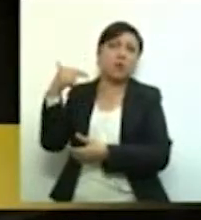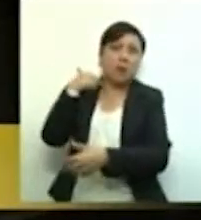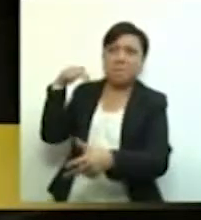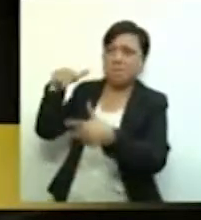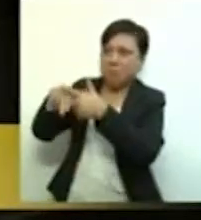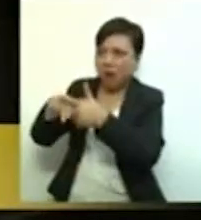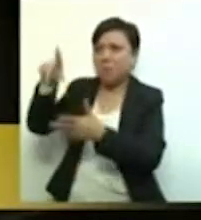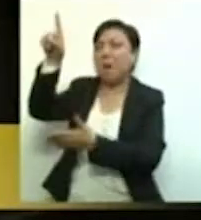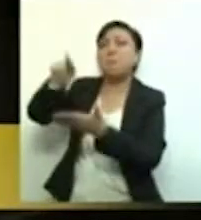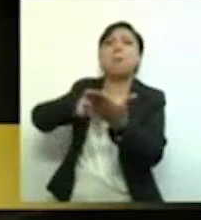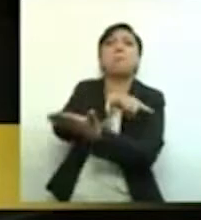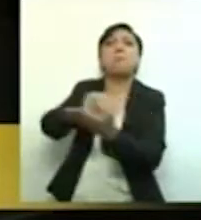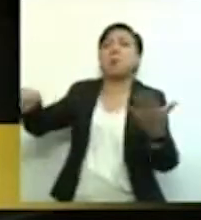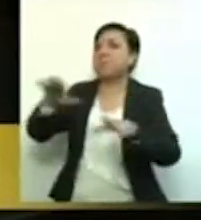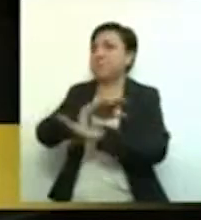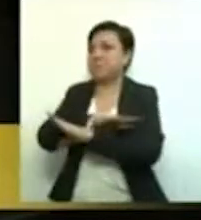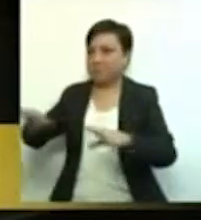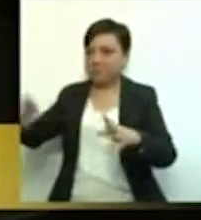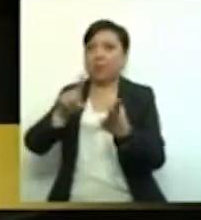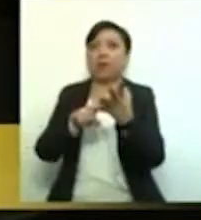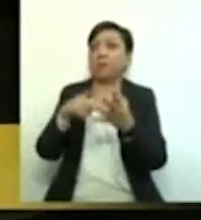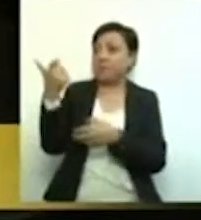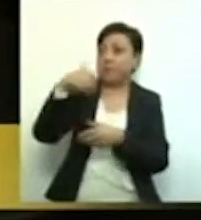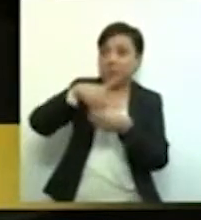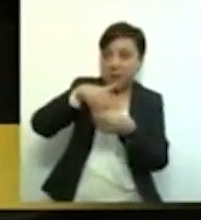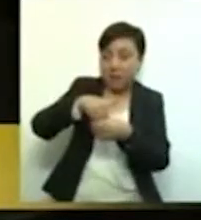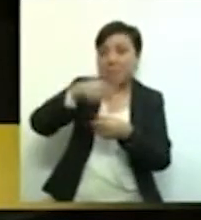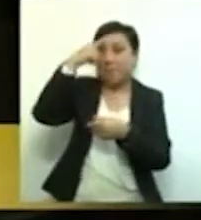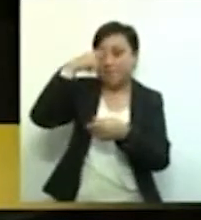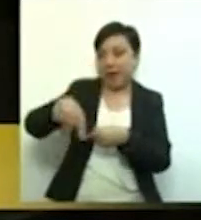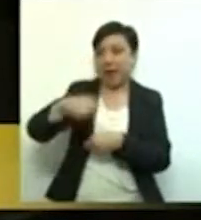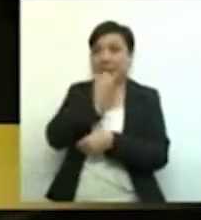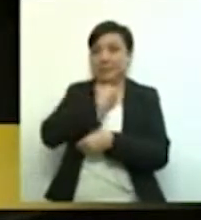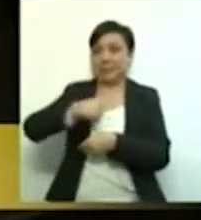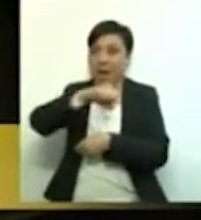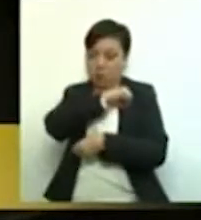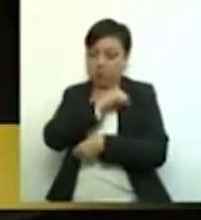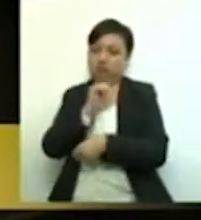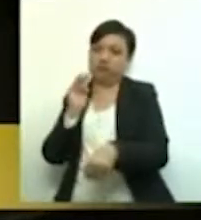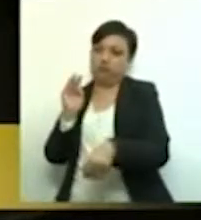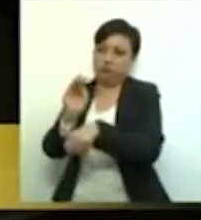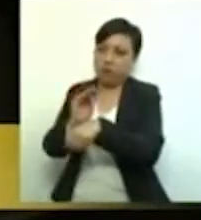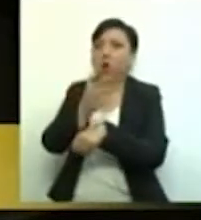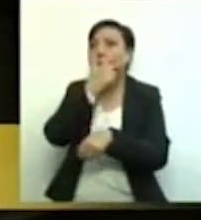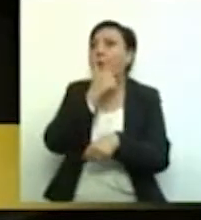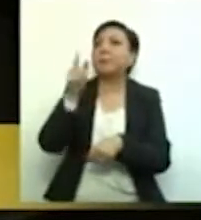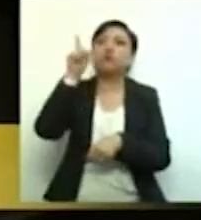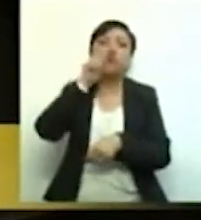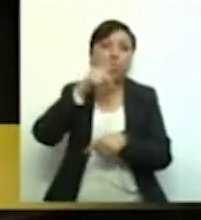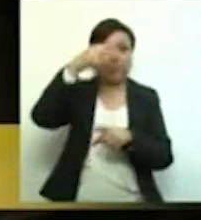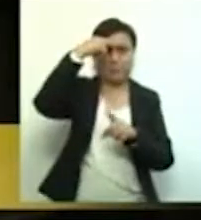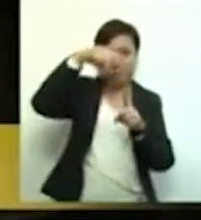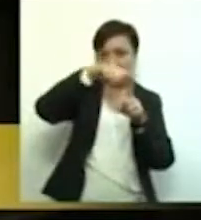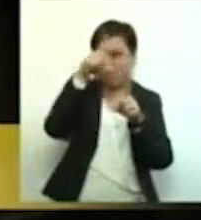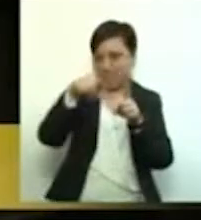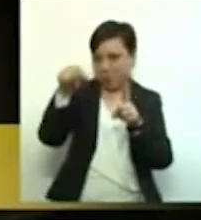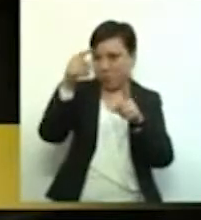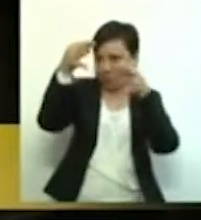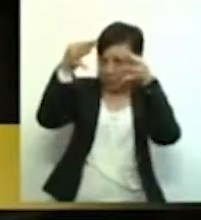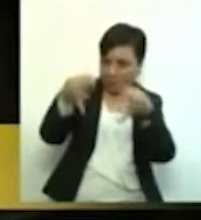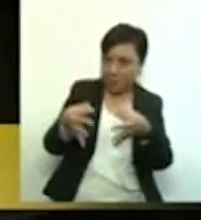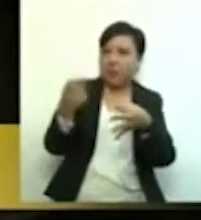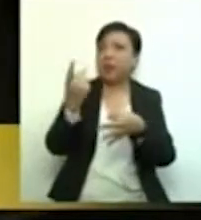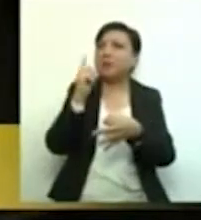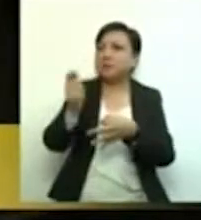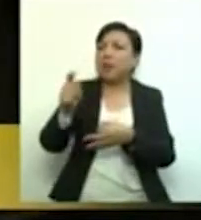Se elimina el Fondo de Salud para el Bienestar que se encarga de brindar atención a las y los mexicanos desprotegidos que